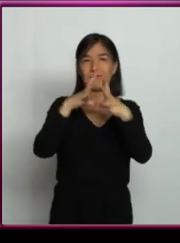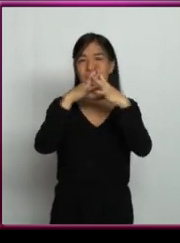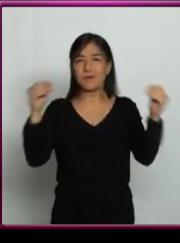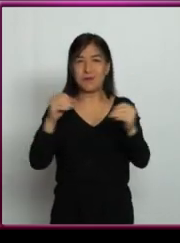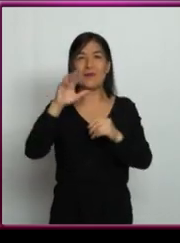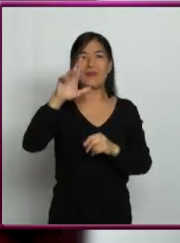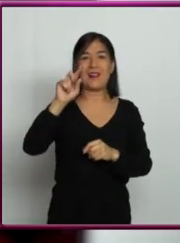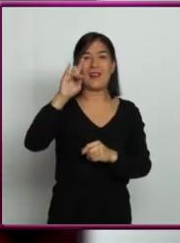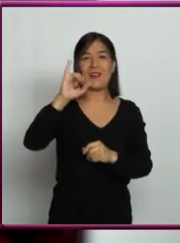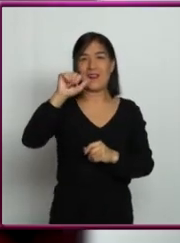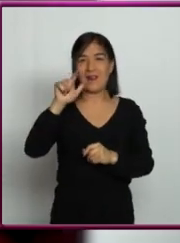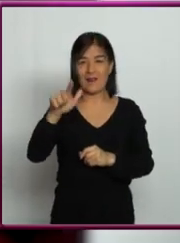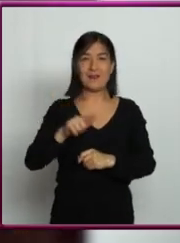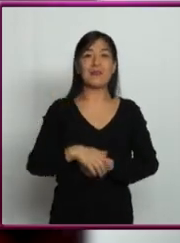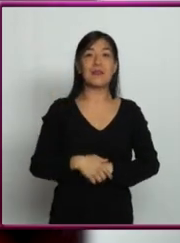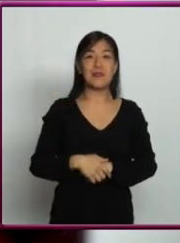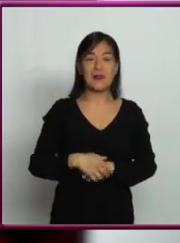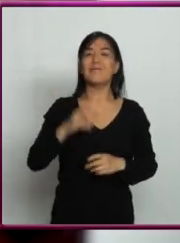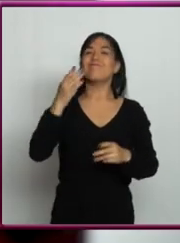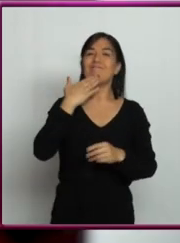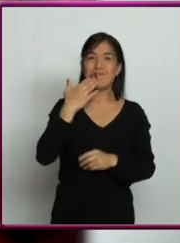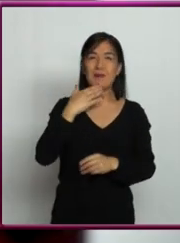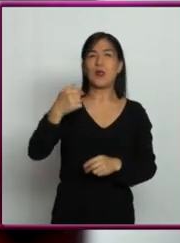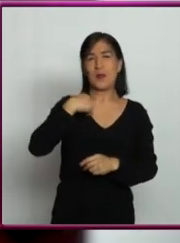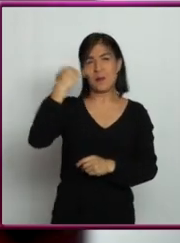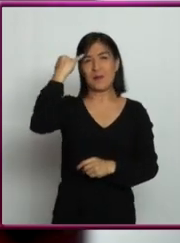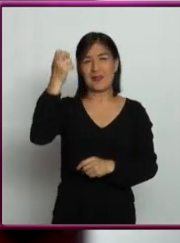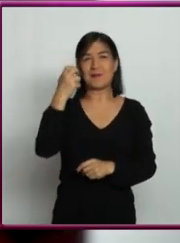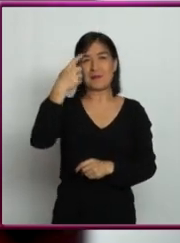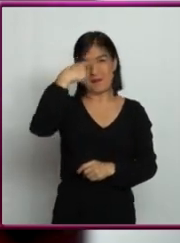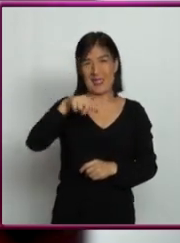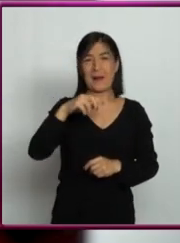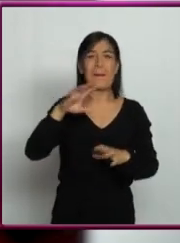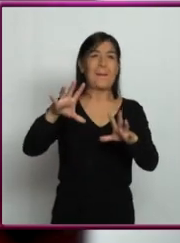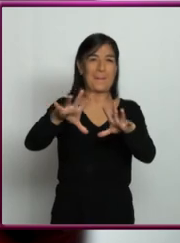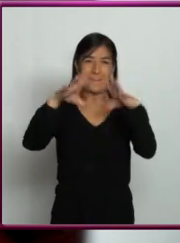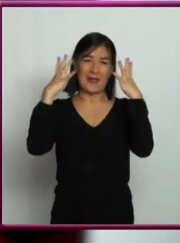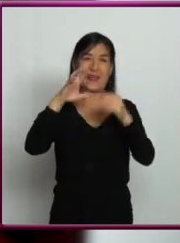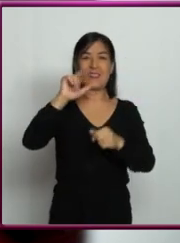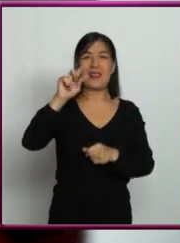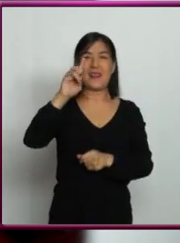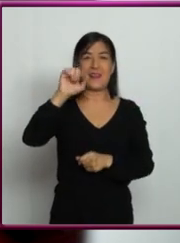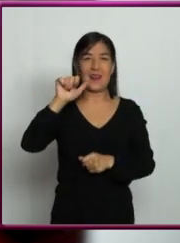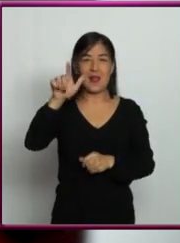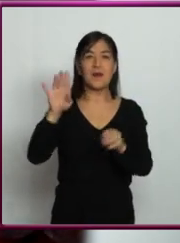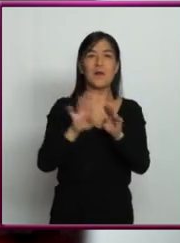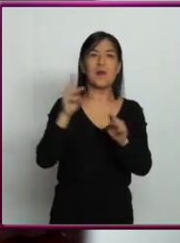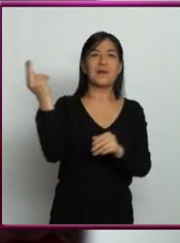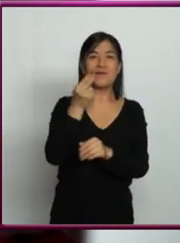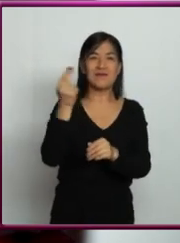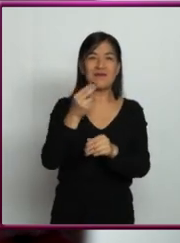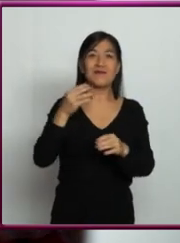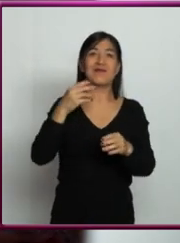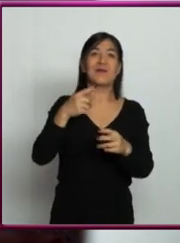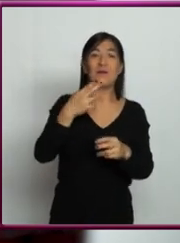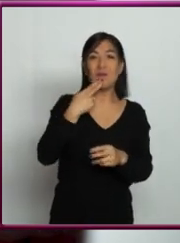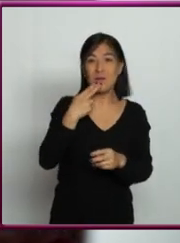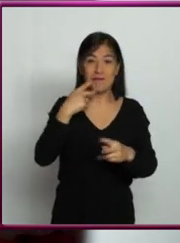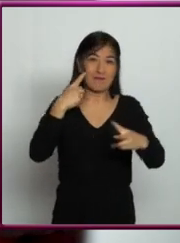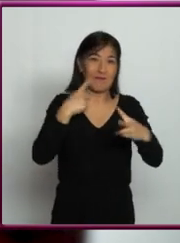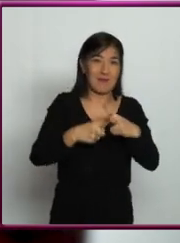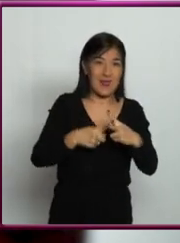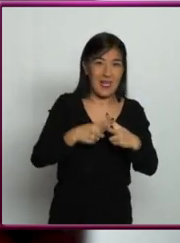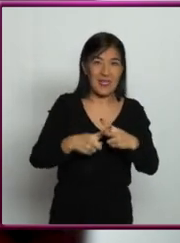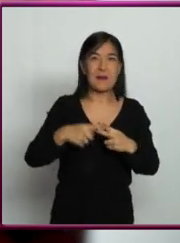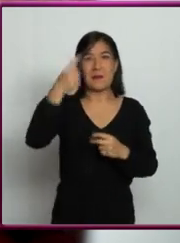tránsito estelar. Perfecto. Y me imagino que para velocidad radial y el tránsito estelar se necesitan utilizar muchas matemáticas